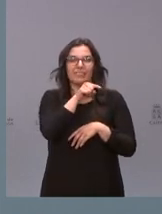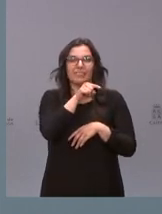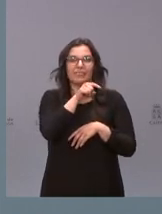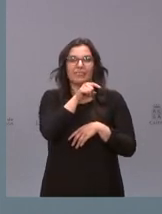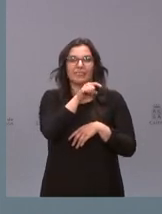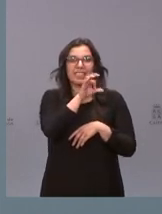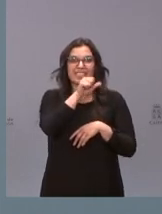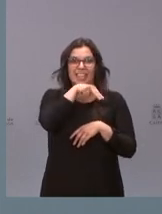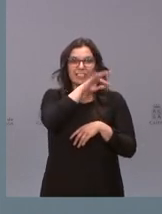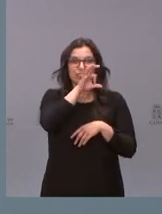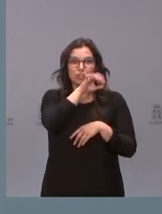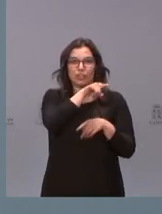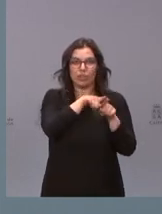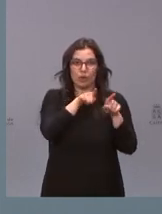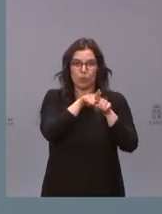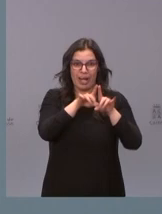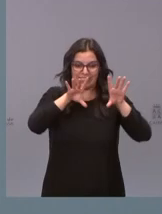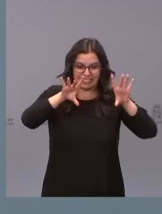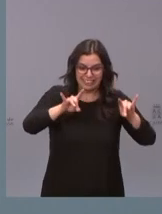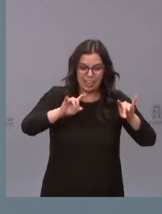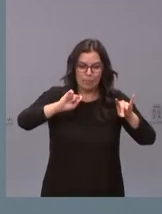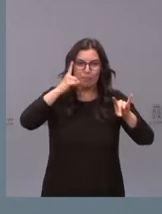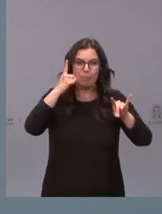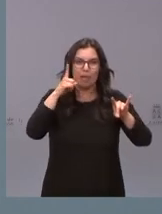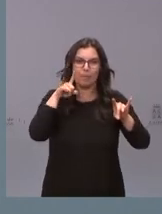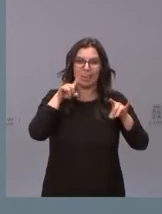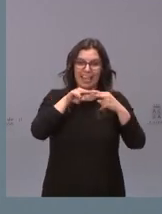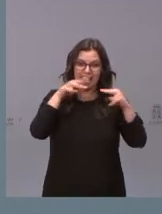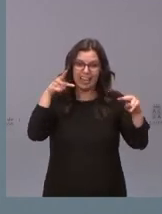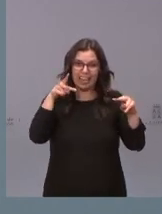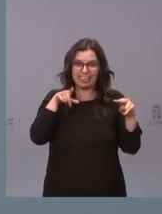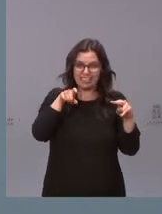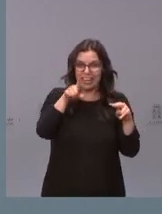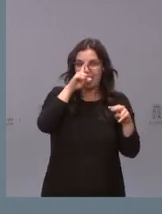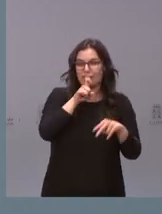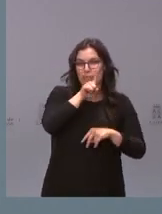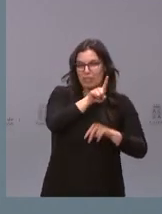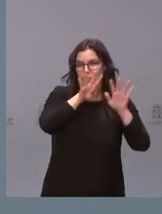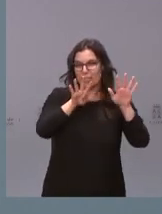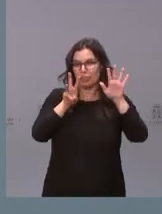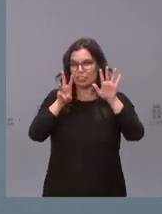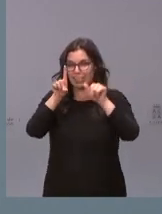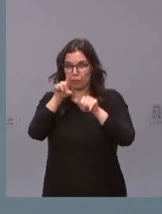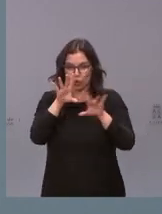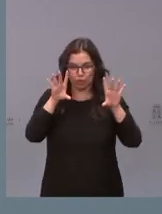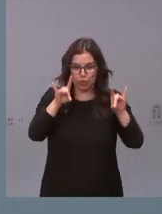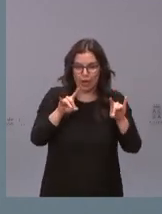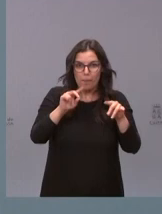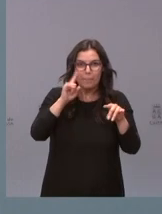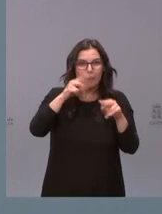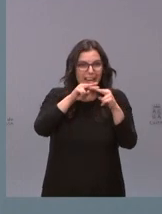manos el primer oncogen humano allá por mil ochocientos mil nuevecientos ochenta y uno es decir que la